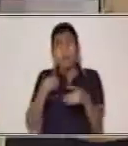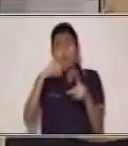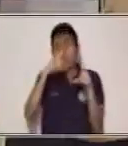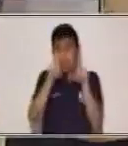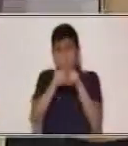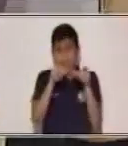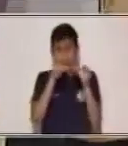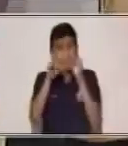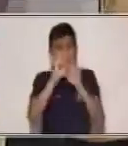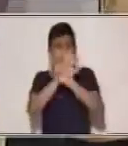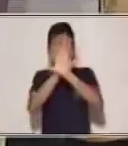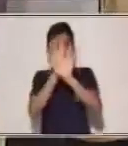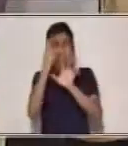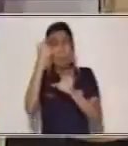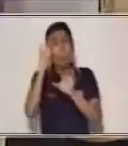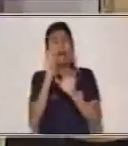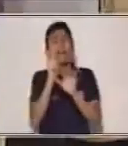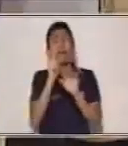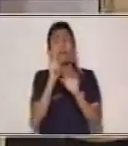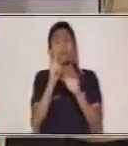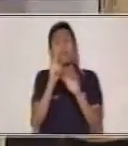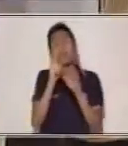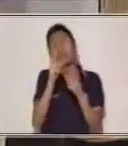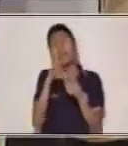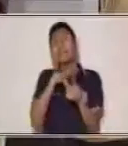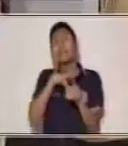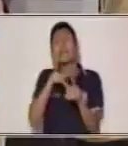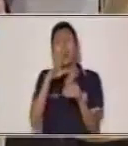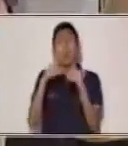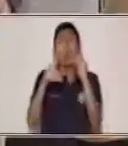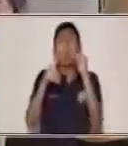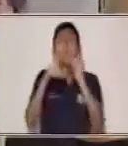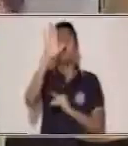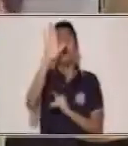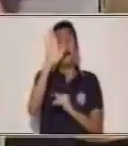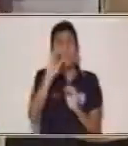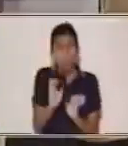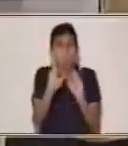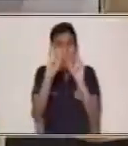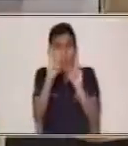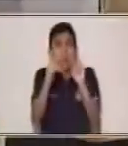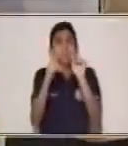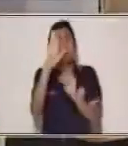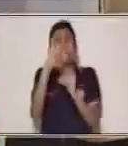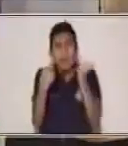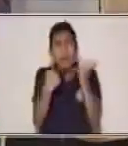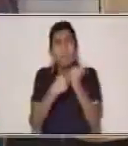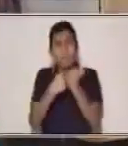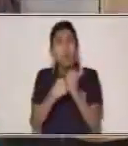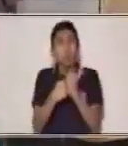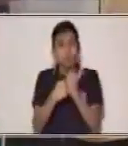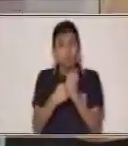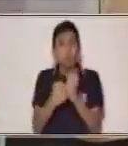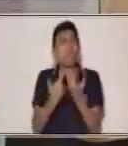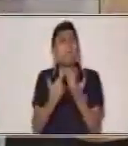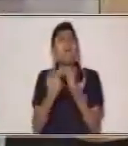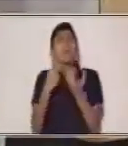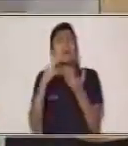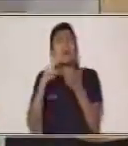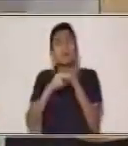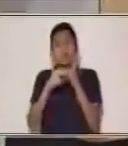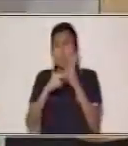que no van a dar mayor aporte a la historia. Debe de ser